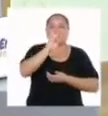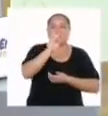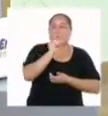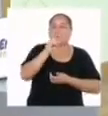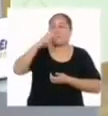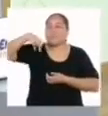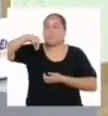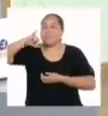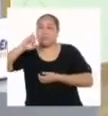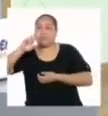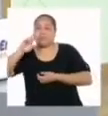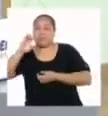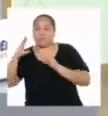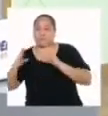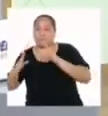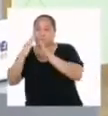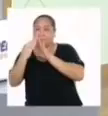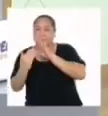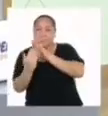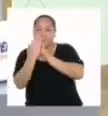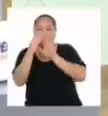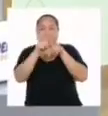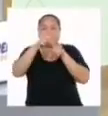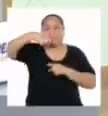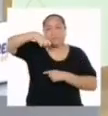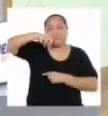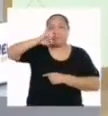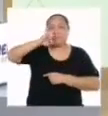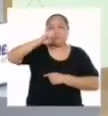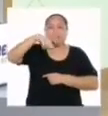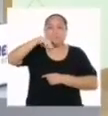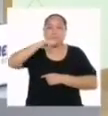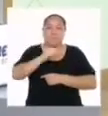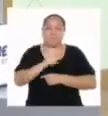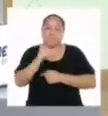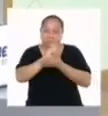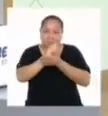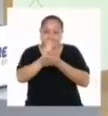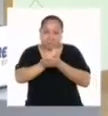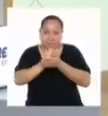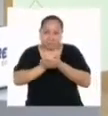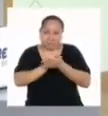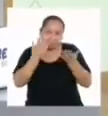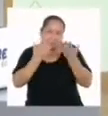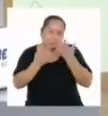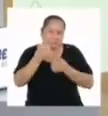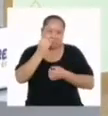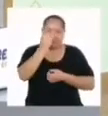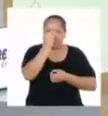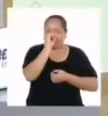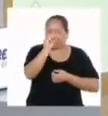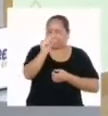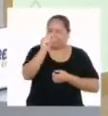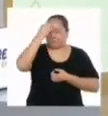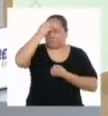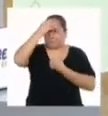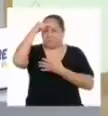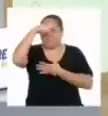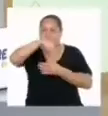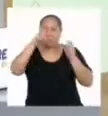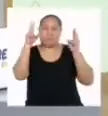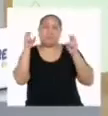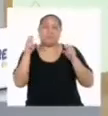pirámides y los prismas, que fue lo último que revisamos. En sus apuntes deberían tener algo de información sobre este tema.